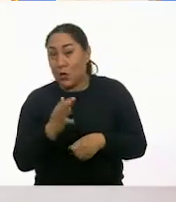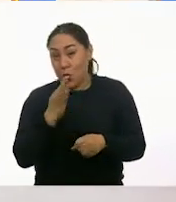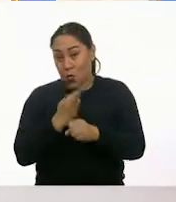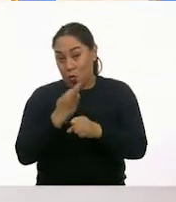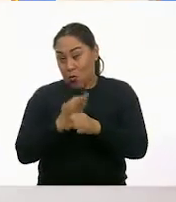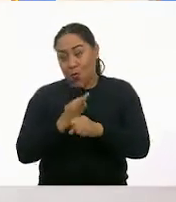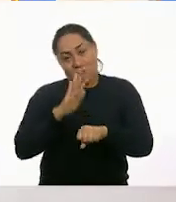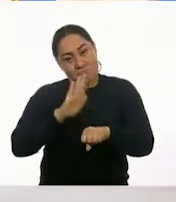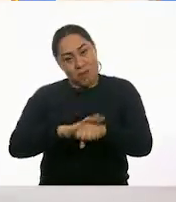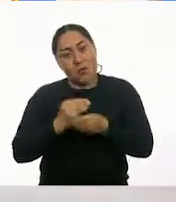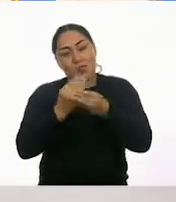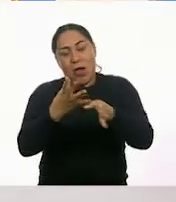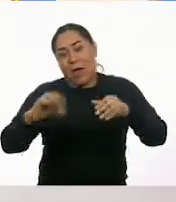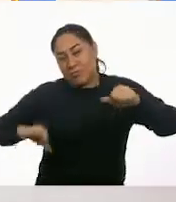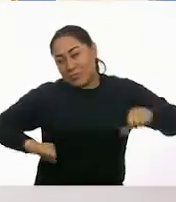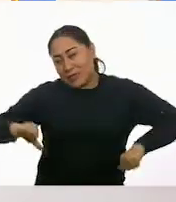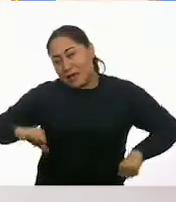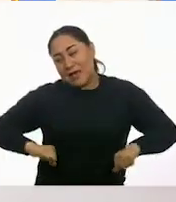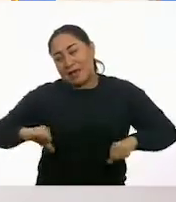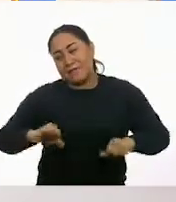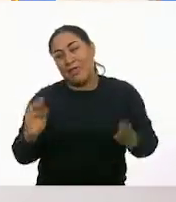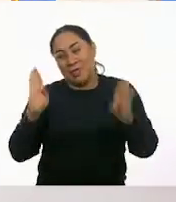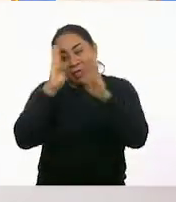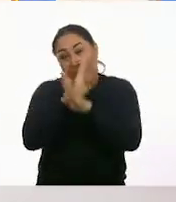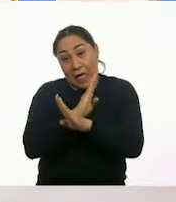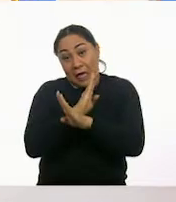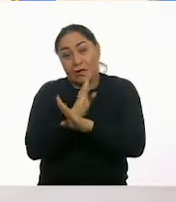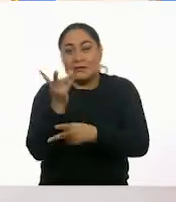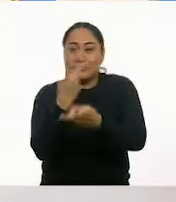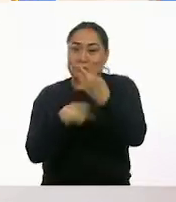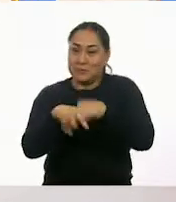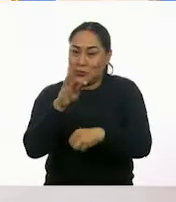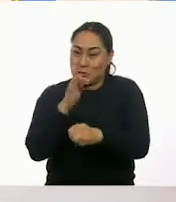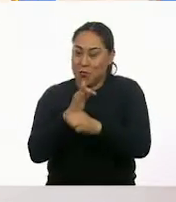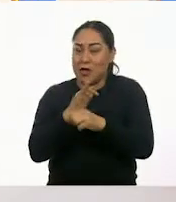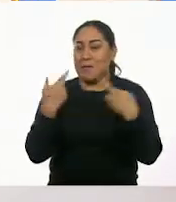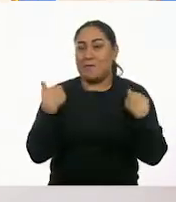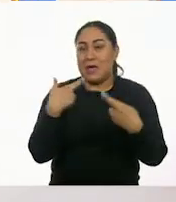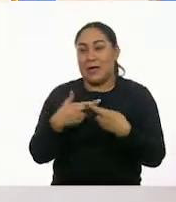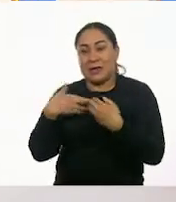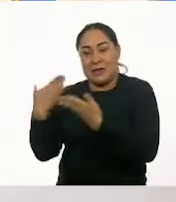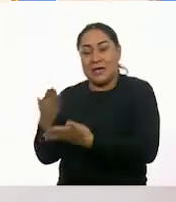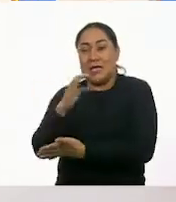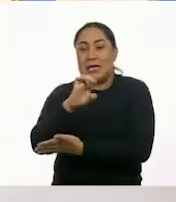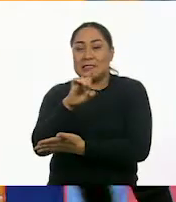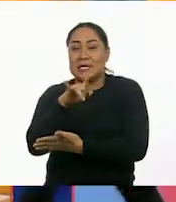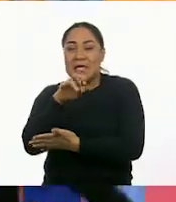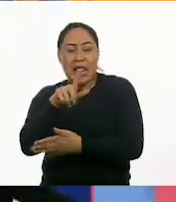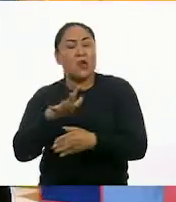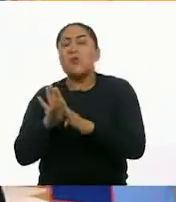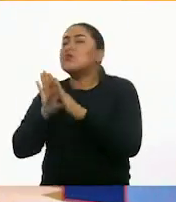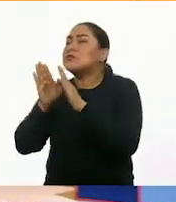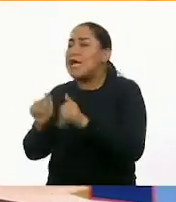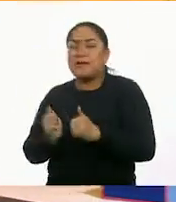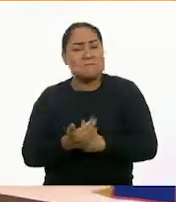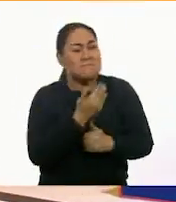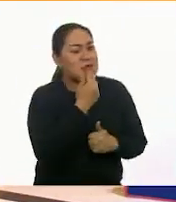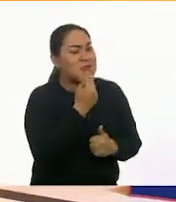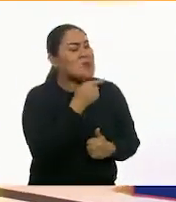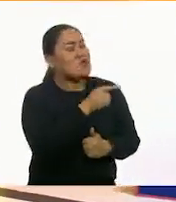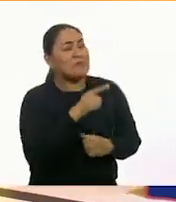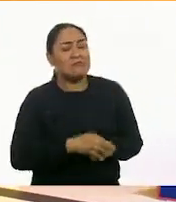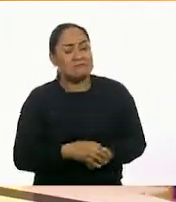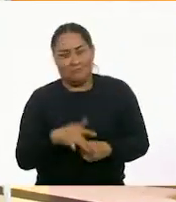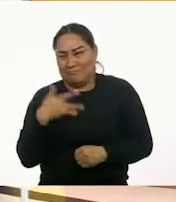actividades muy divertidas del día de hoy, quiero darle la bienvenida al maestro Ezequiel. ¿Cómo estás Ezequiel? Hola, Erick. ¿Bien y tú? Muy contento. Como viste, ya